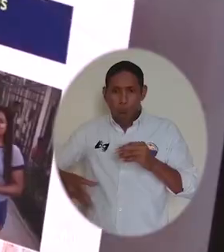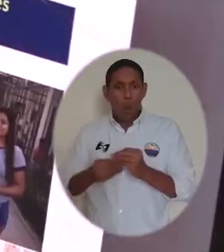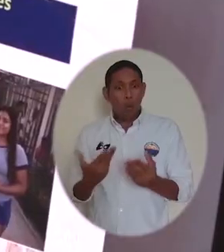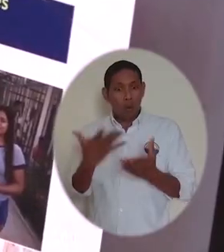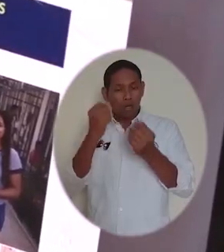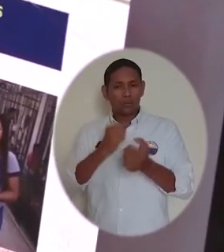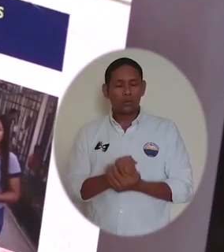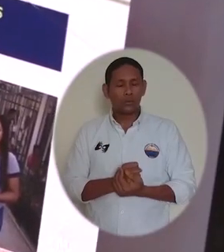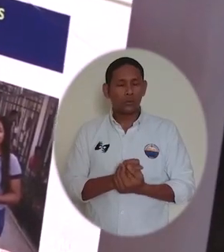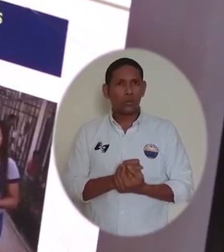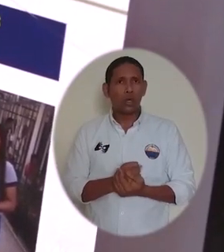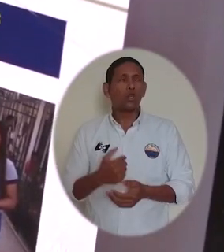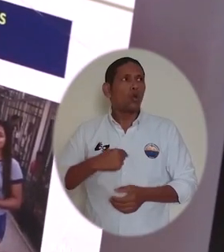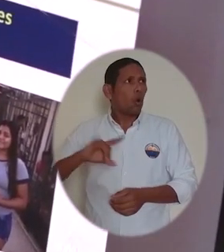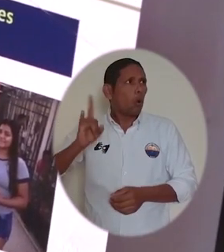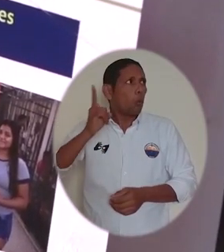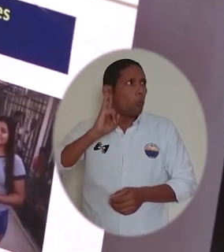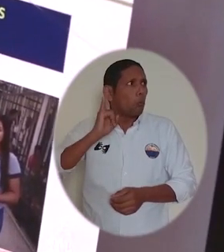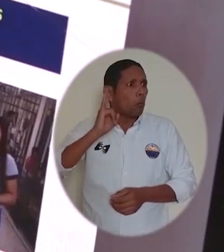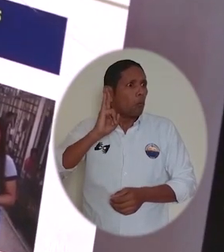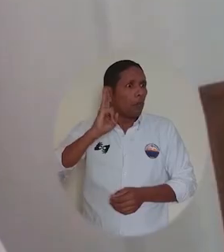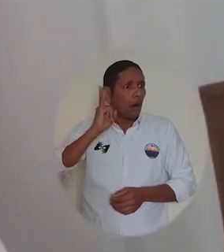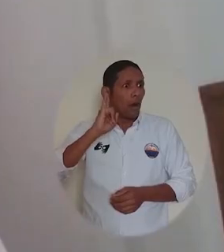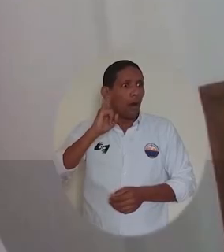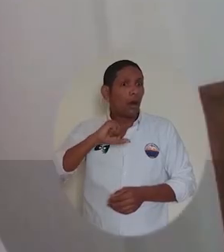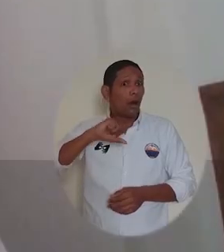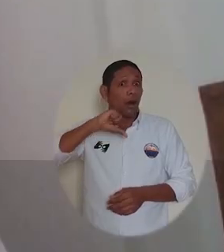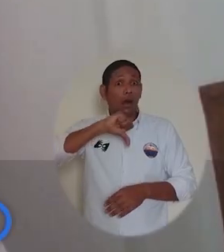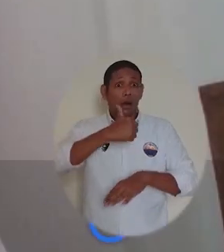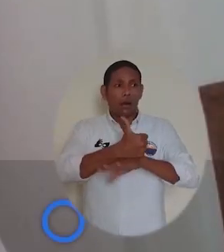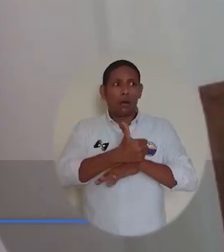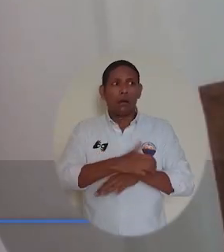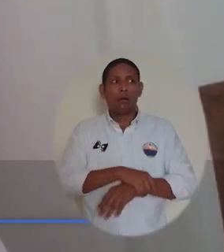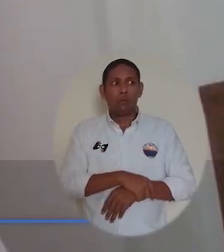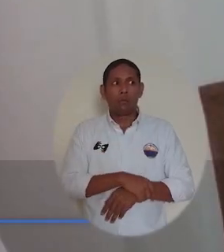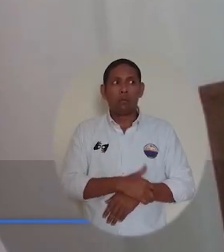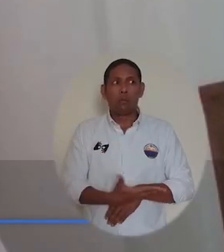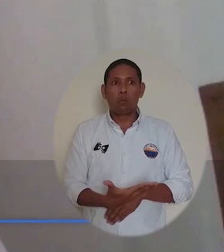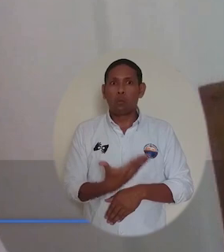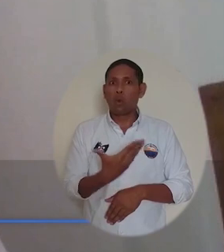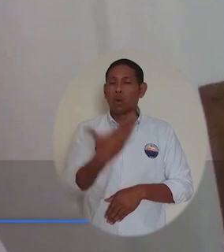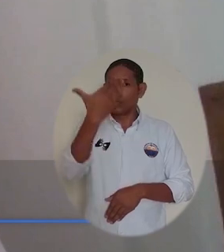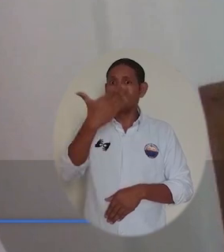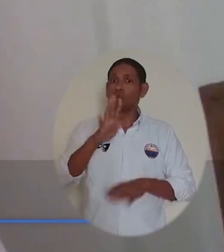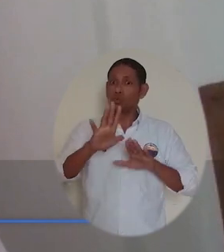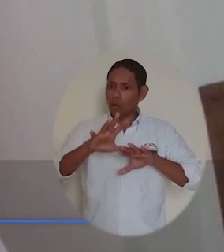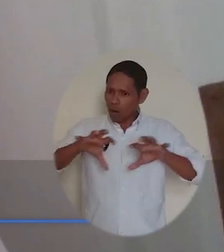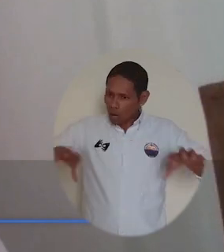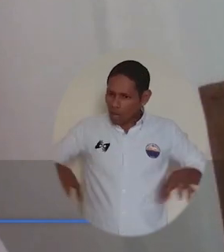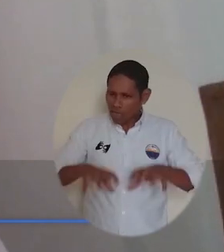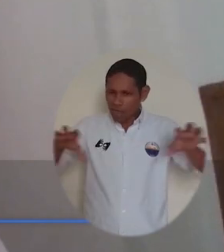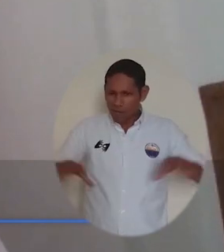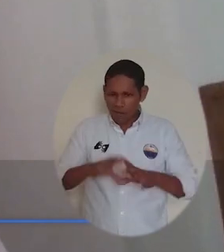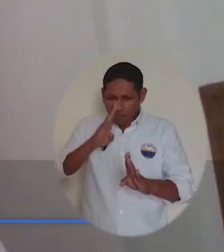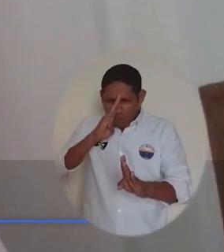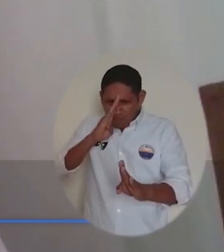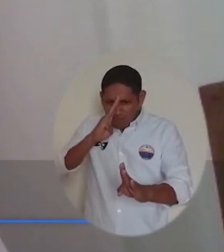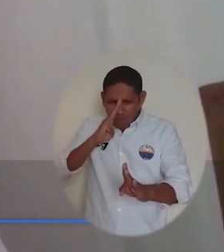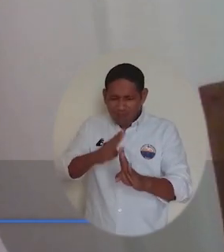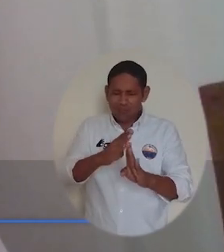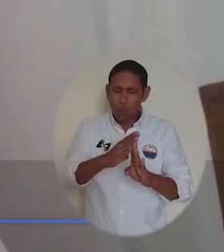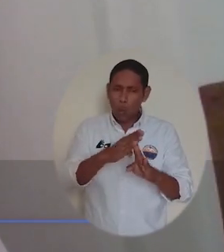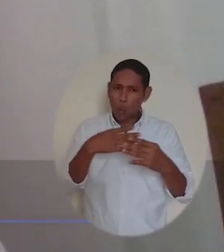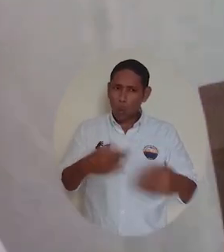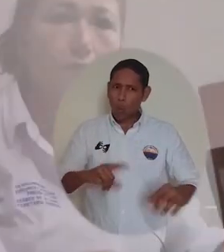Carlos Caicedo Omar. Estuvimos escuchando la presentación del señor rector sobre todas las